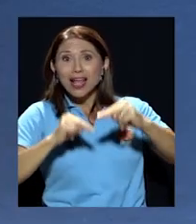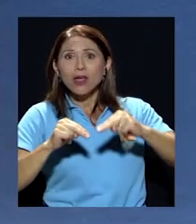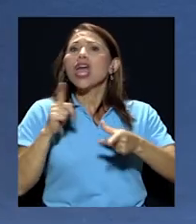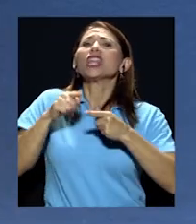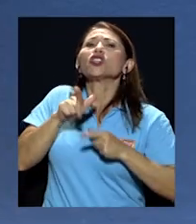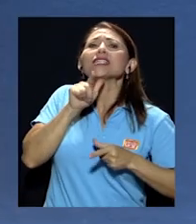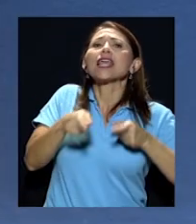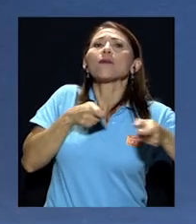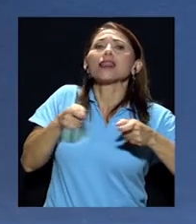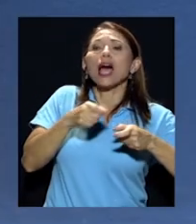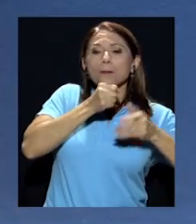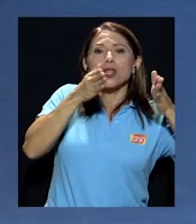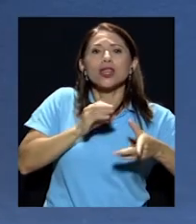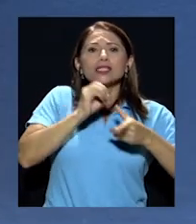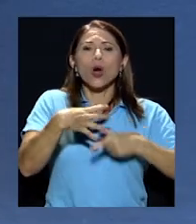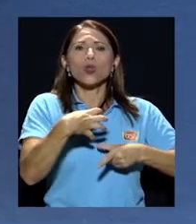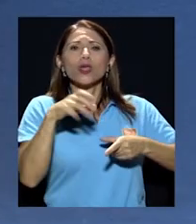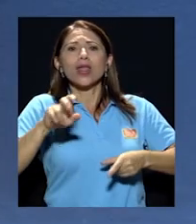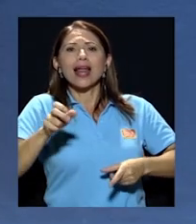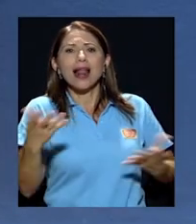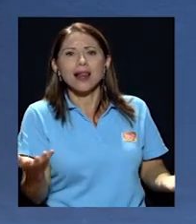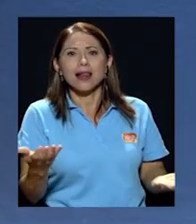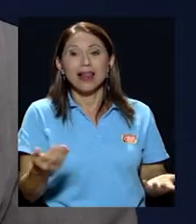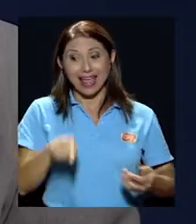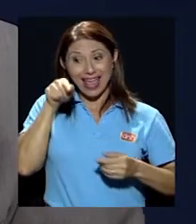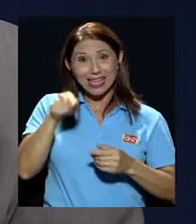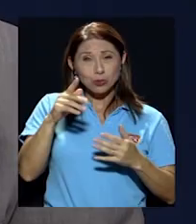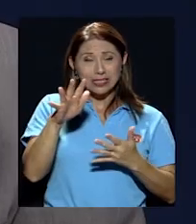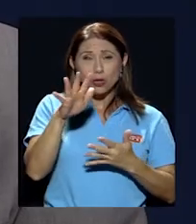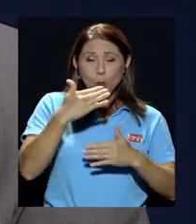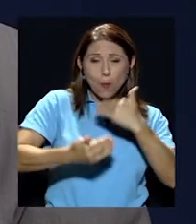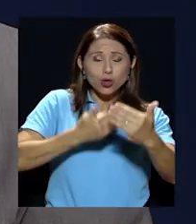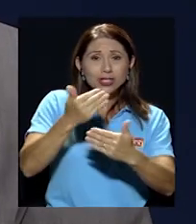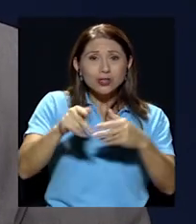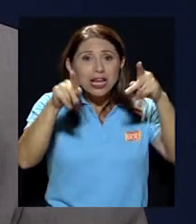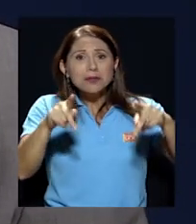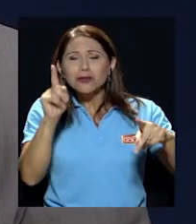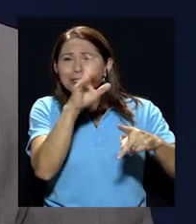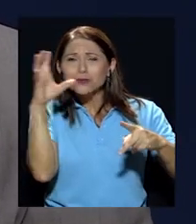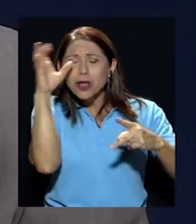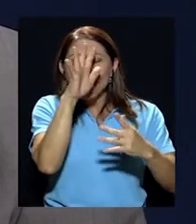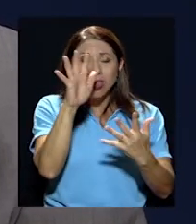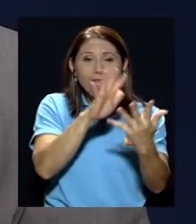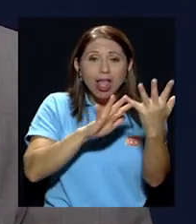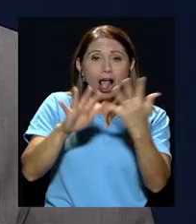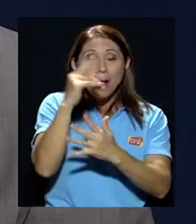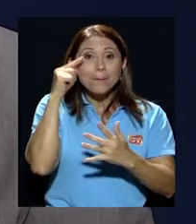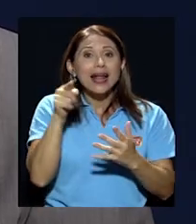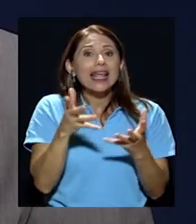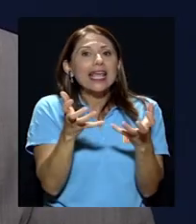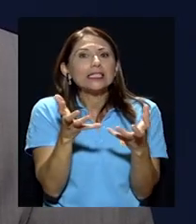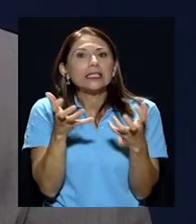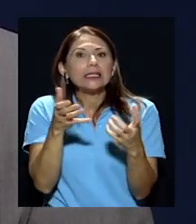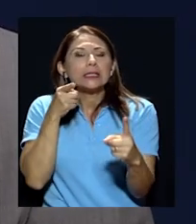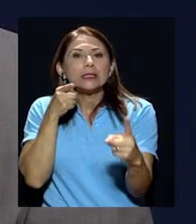un proceso casi de estrabismo en las audiencias para que ese apetito esté íntimamente ligado